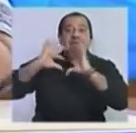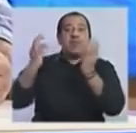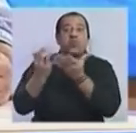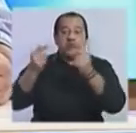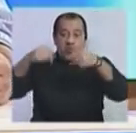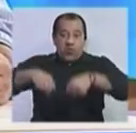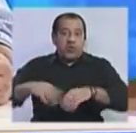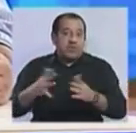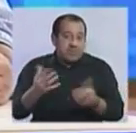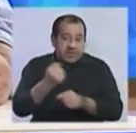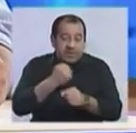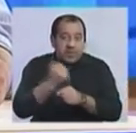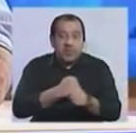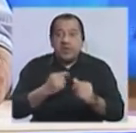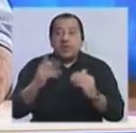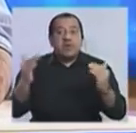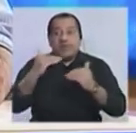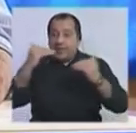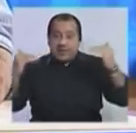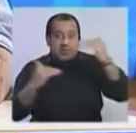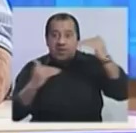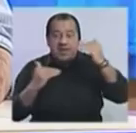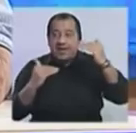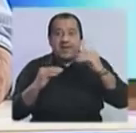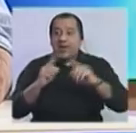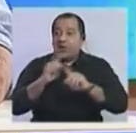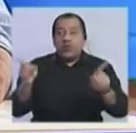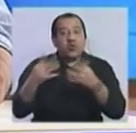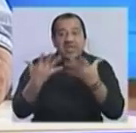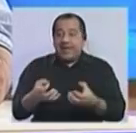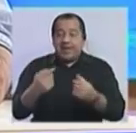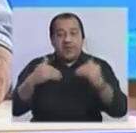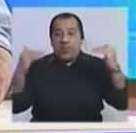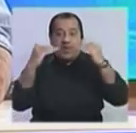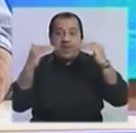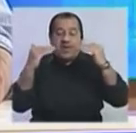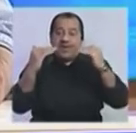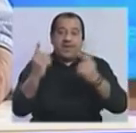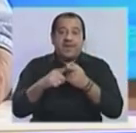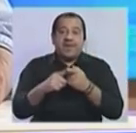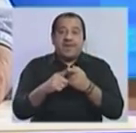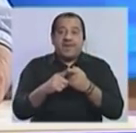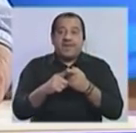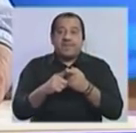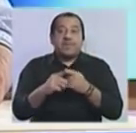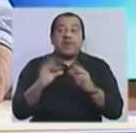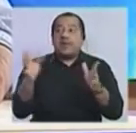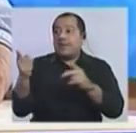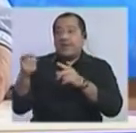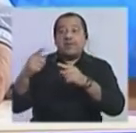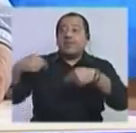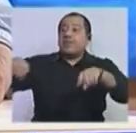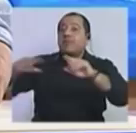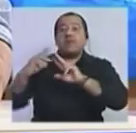de hoy que tanta angustia o incertidumbre genera con total sentido, va a indicar que